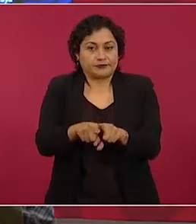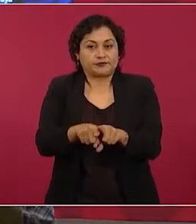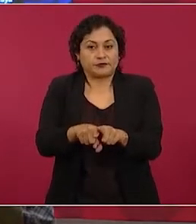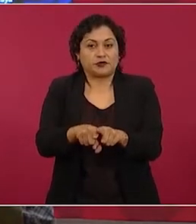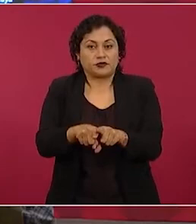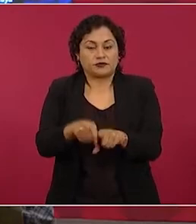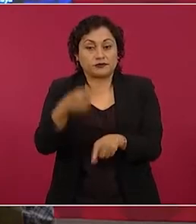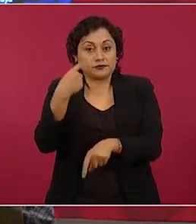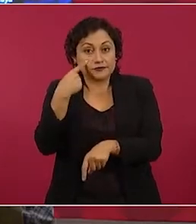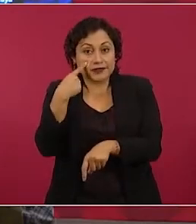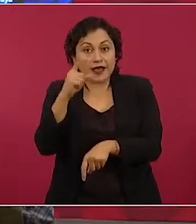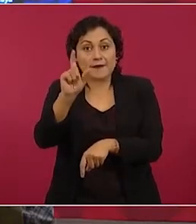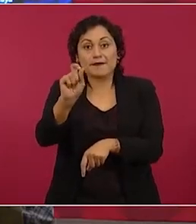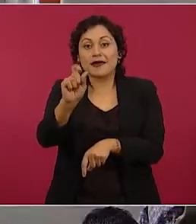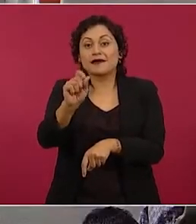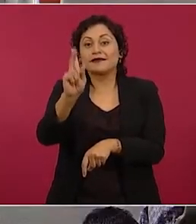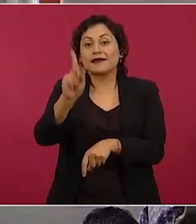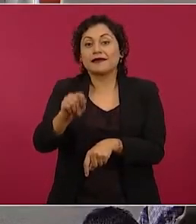20 kilómetros aquí,